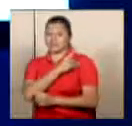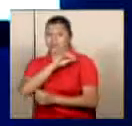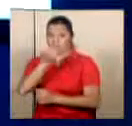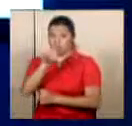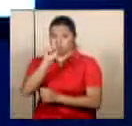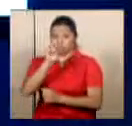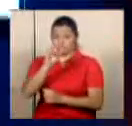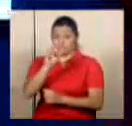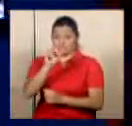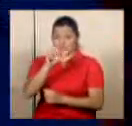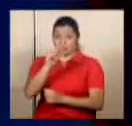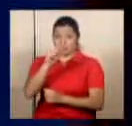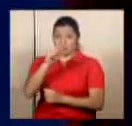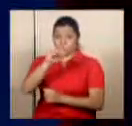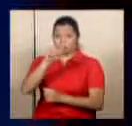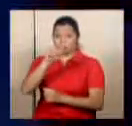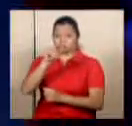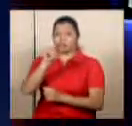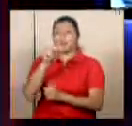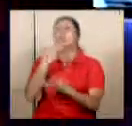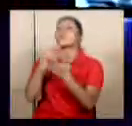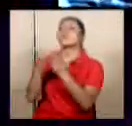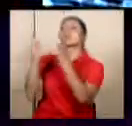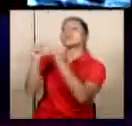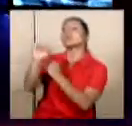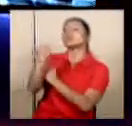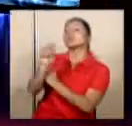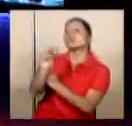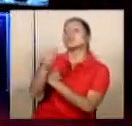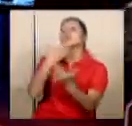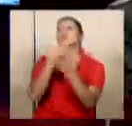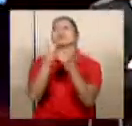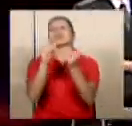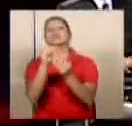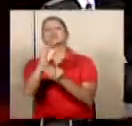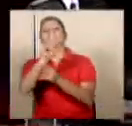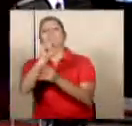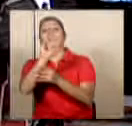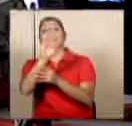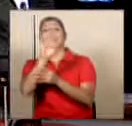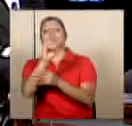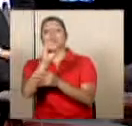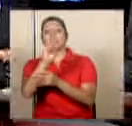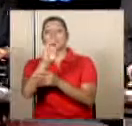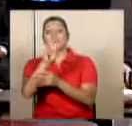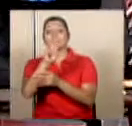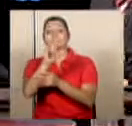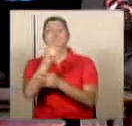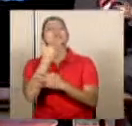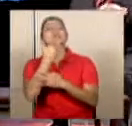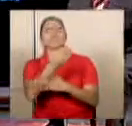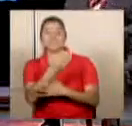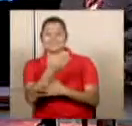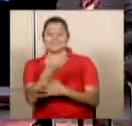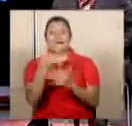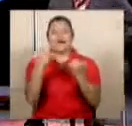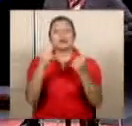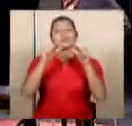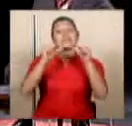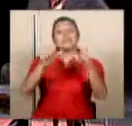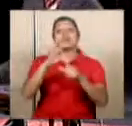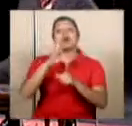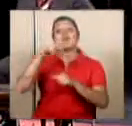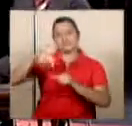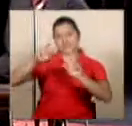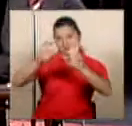don José Mario Guzmán. Muy buenas noches, José Mario, muy buenas noches, don Víctor Emilio. ¿Qué tal? Gracias, Denisse. Seguimos hablando sobre